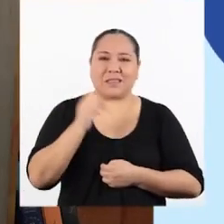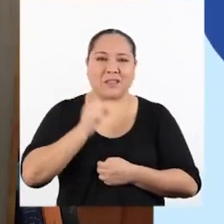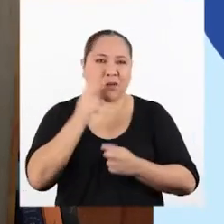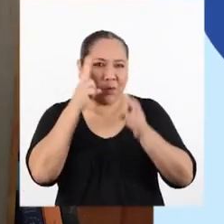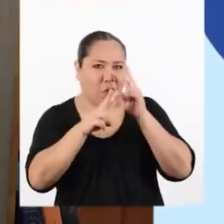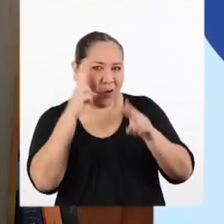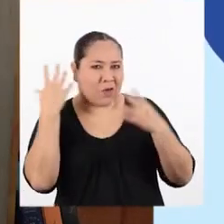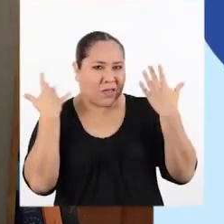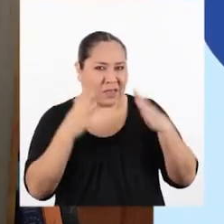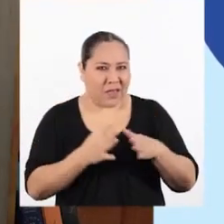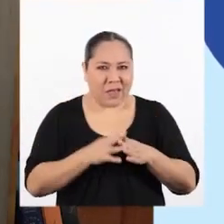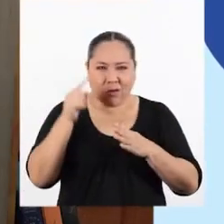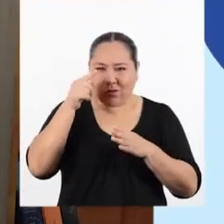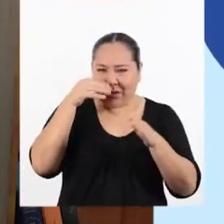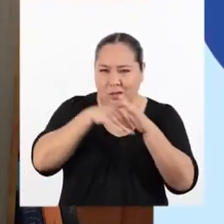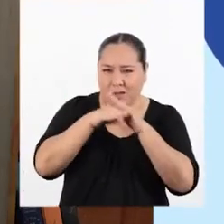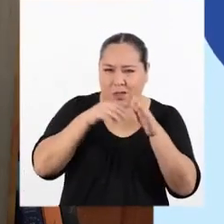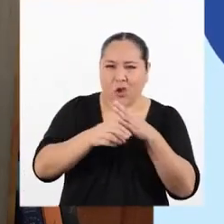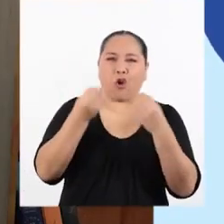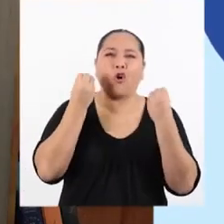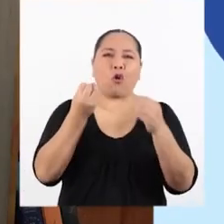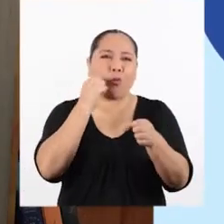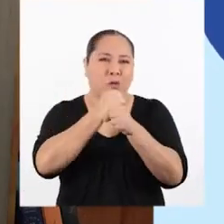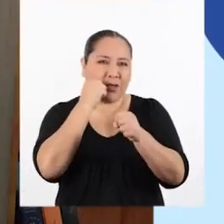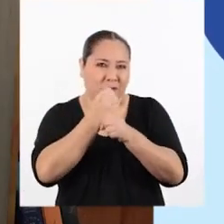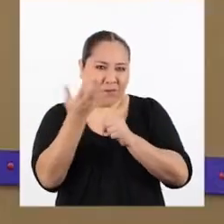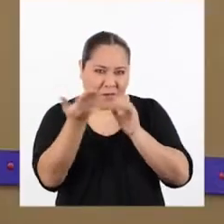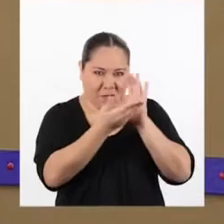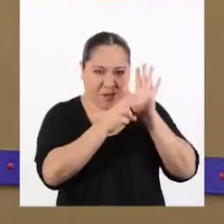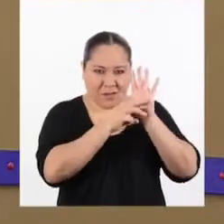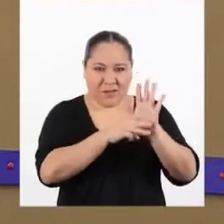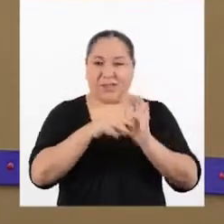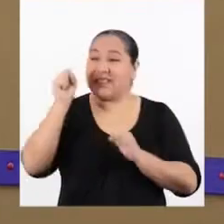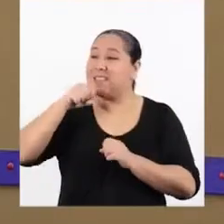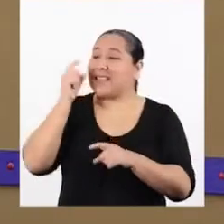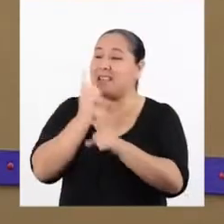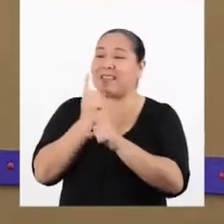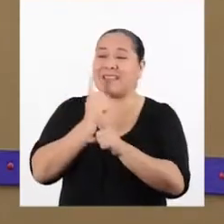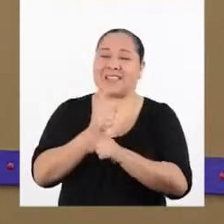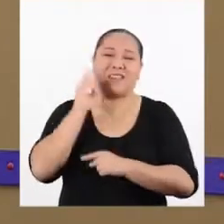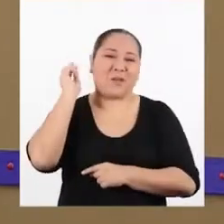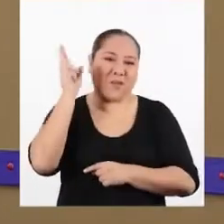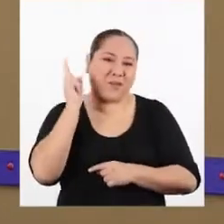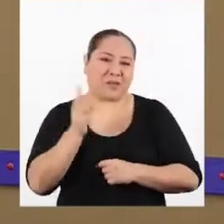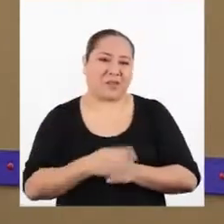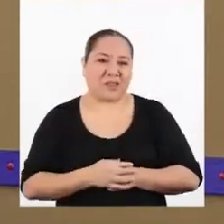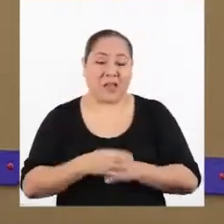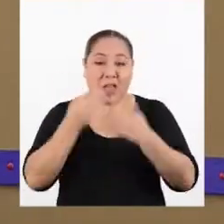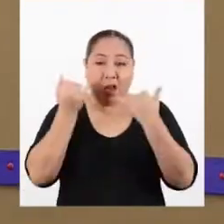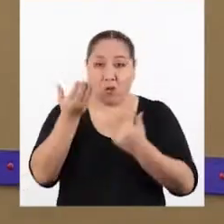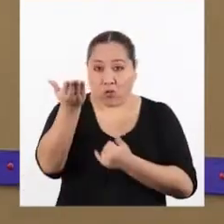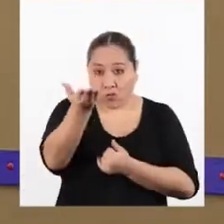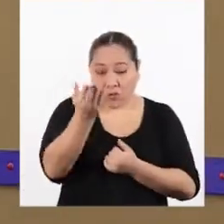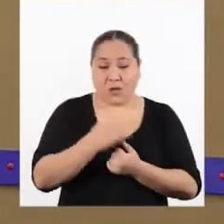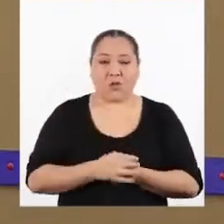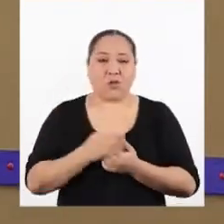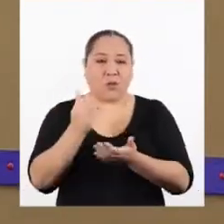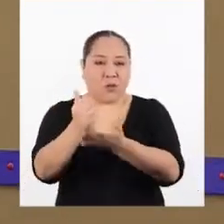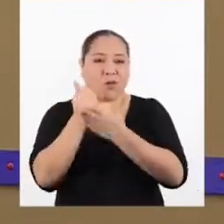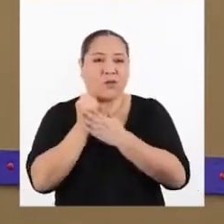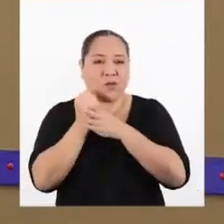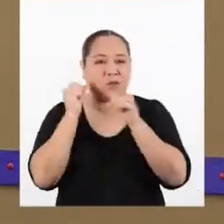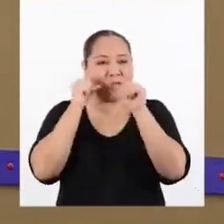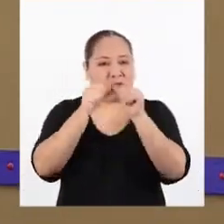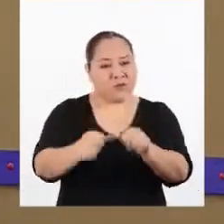veo que ya estaban entrando al funcionamiento de su modelo. Así es, profesor Renzo. Y ahora usted nos va a ayudar